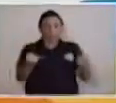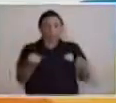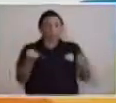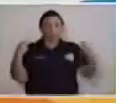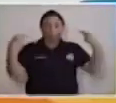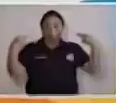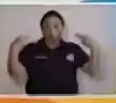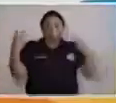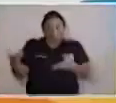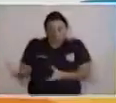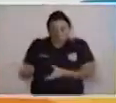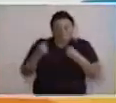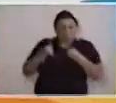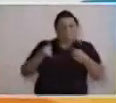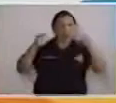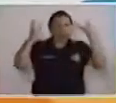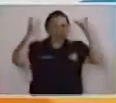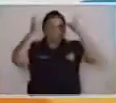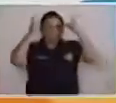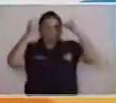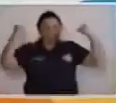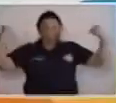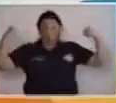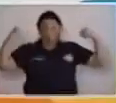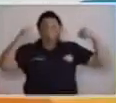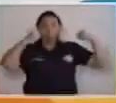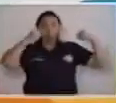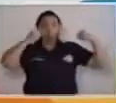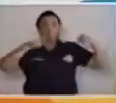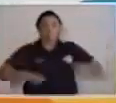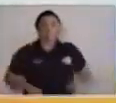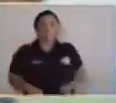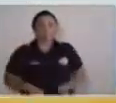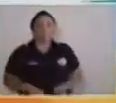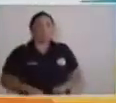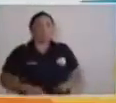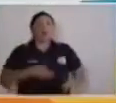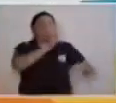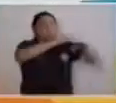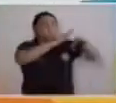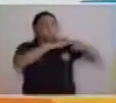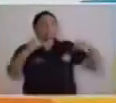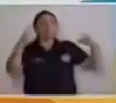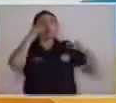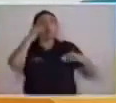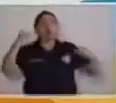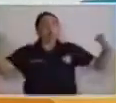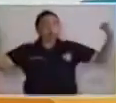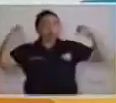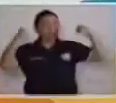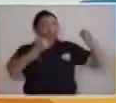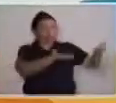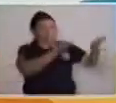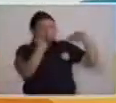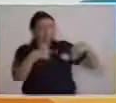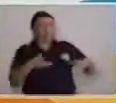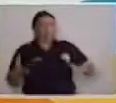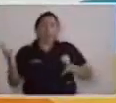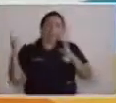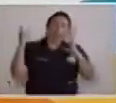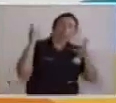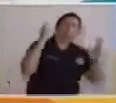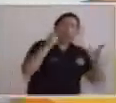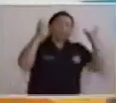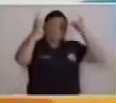llevar a la vaca. Así que todos preparados. ¡Hombre! Así. Y... Vamos a llamar al hombre para que se